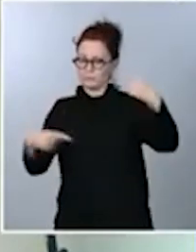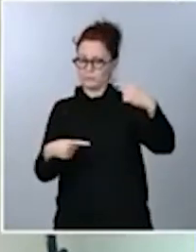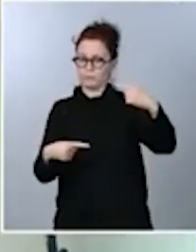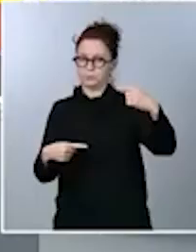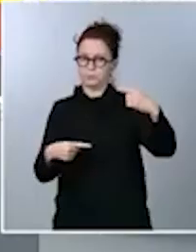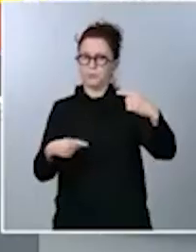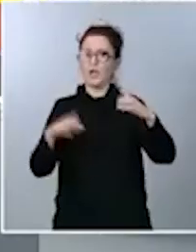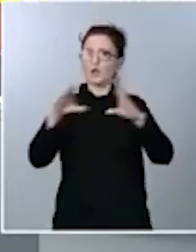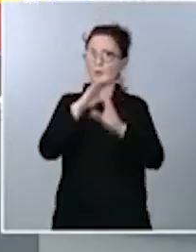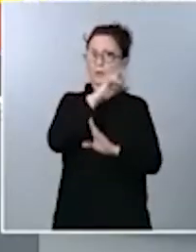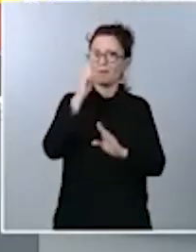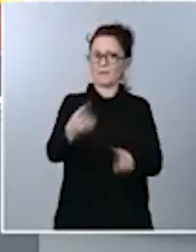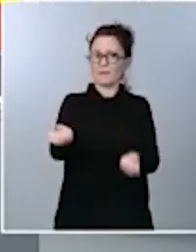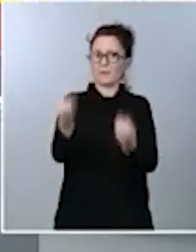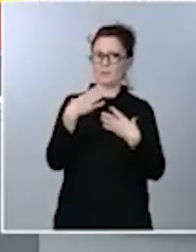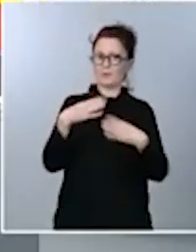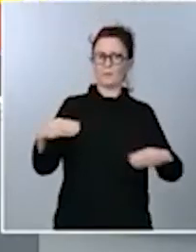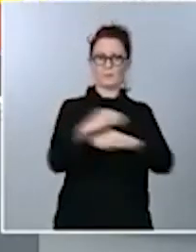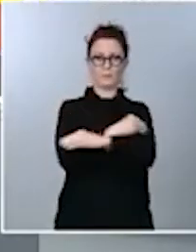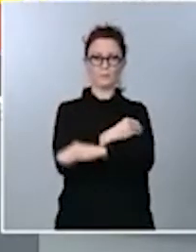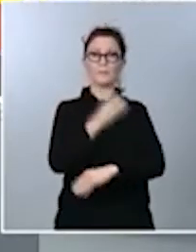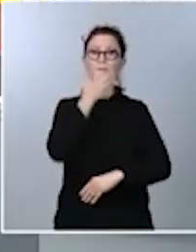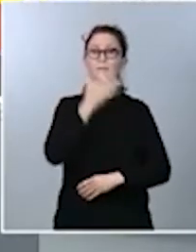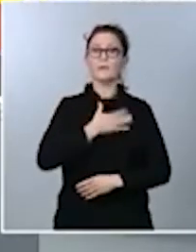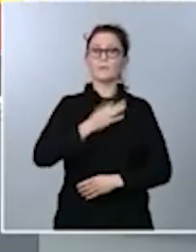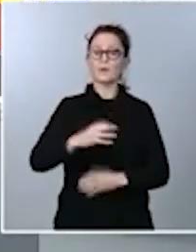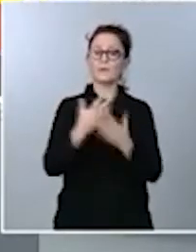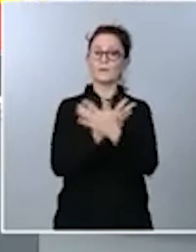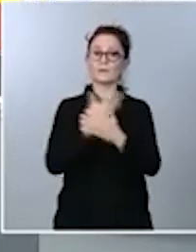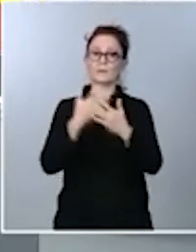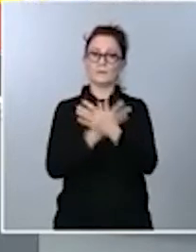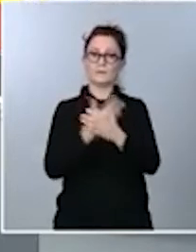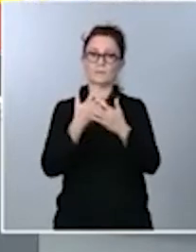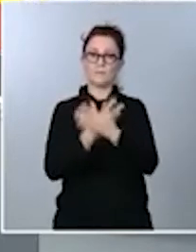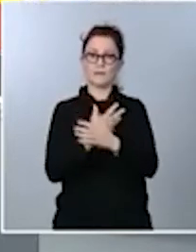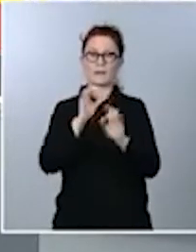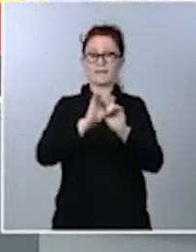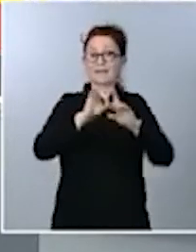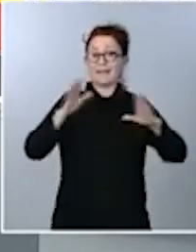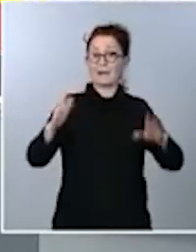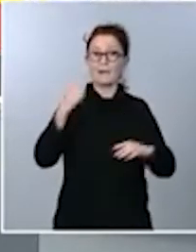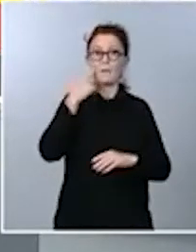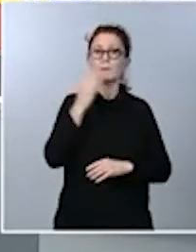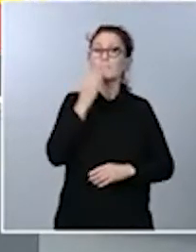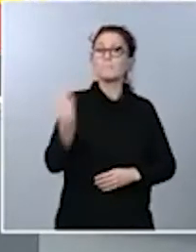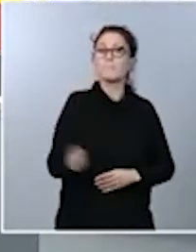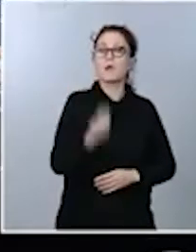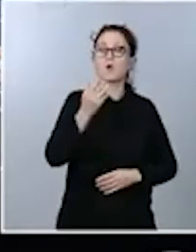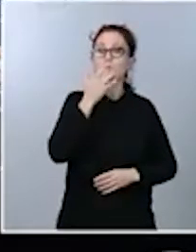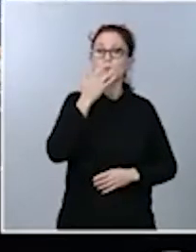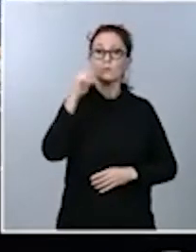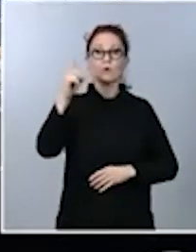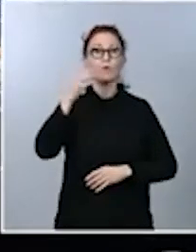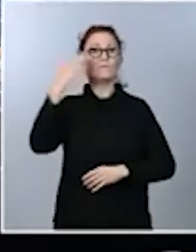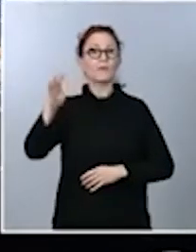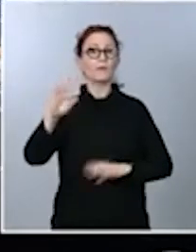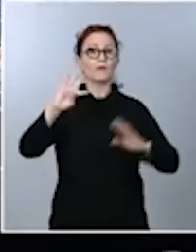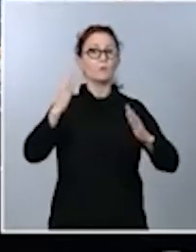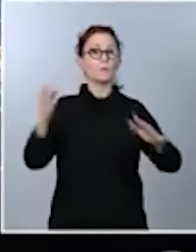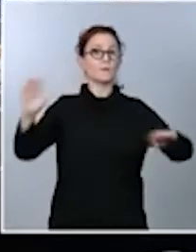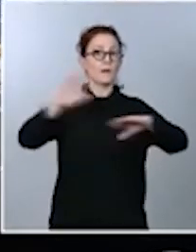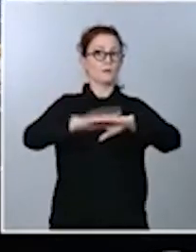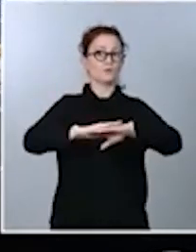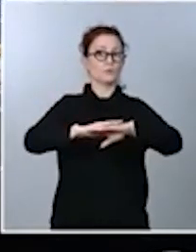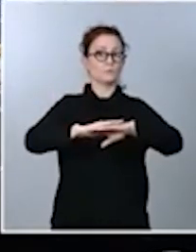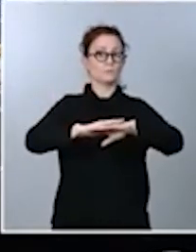de Madrid. Entonces, si nos podría aclarar cuándo cree usted que sería más conveniente. Por ejemplo, en Francia es a partir de las nueve de la noche, aunque eso supone